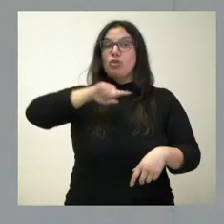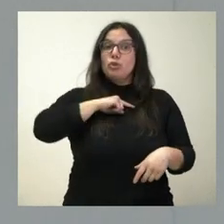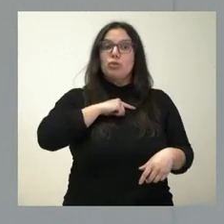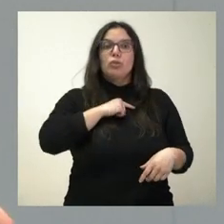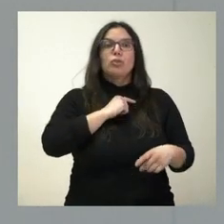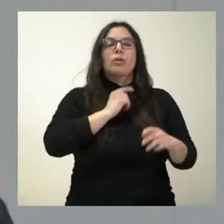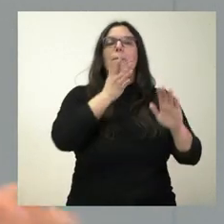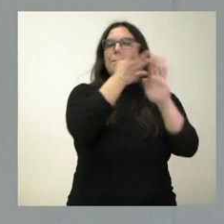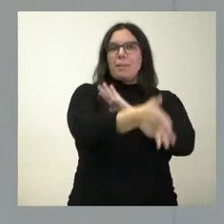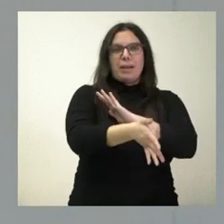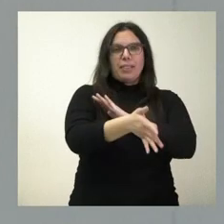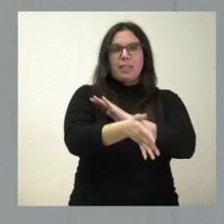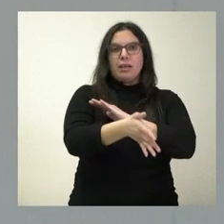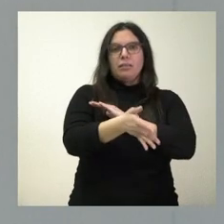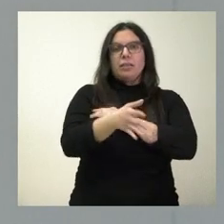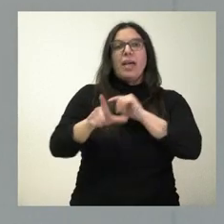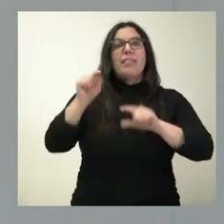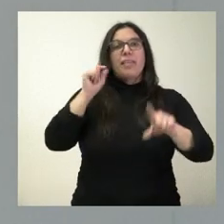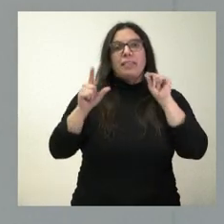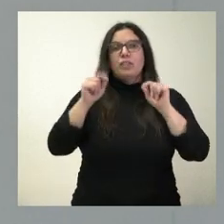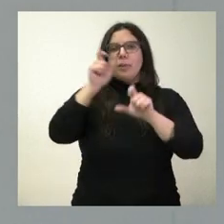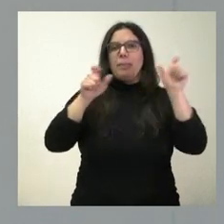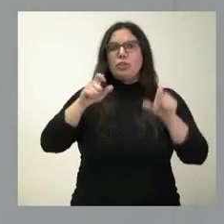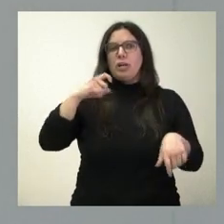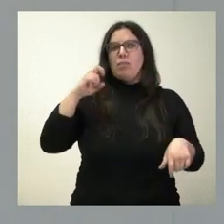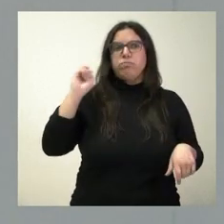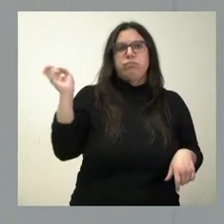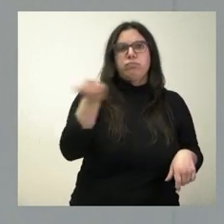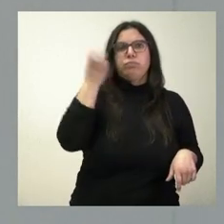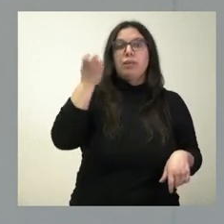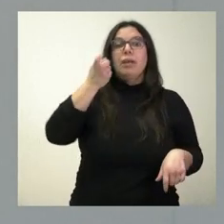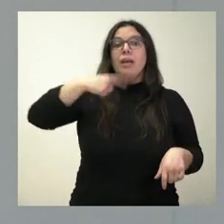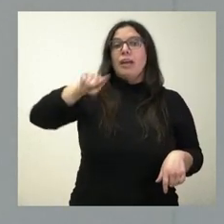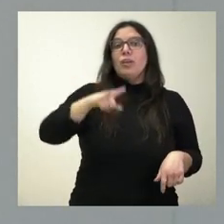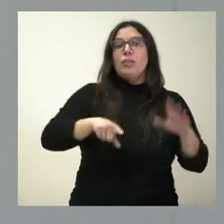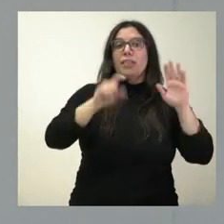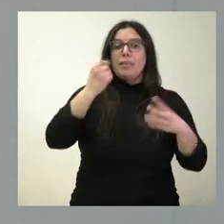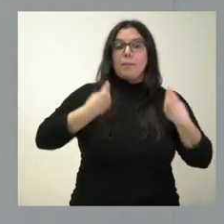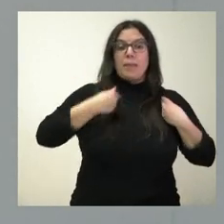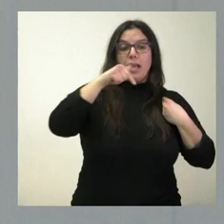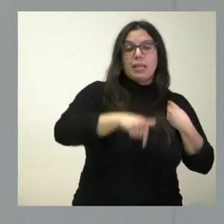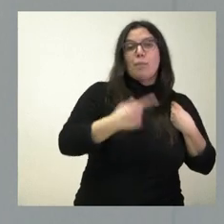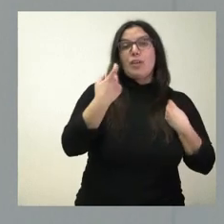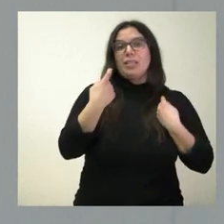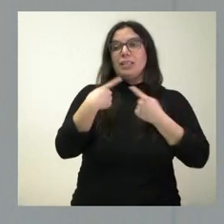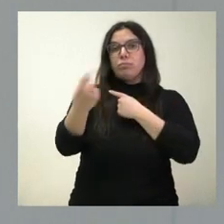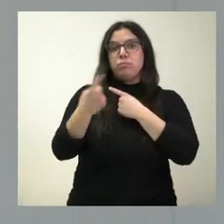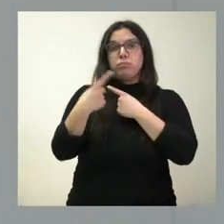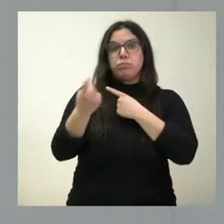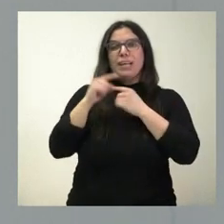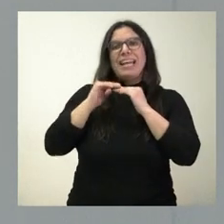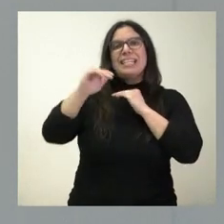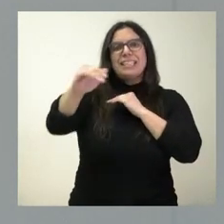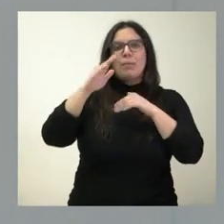permanencia, de continuidad. Son decisiones, muchas veces, de muchas personas que deciden dónde vivir y necesitan una cierta estabilidad en el medio y largo plazo. Son, por tanto,